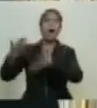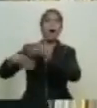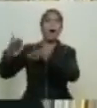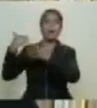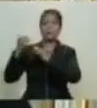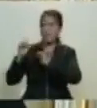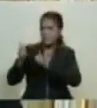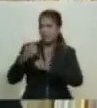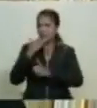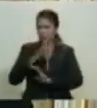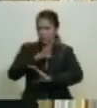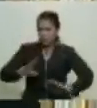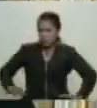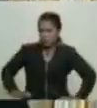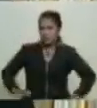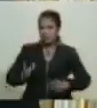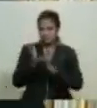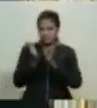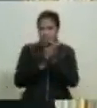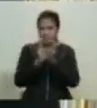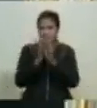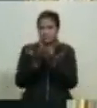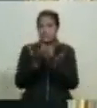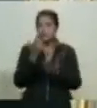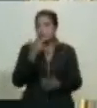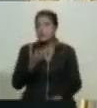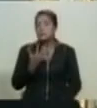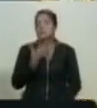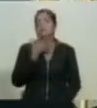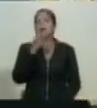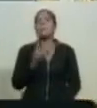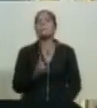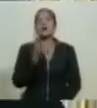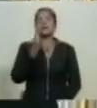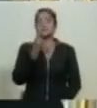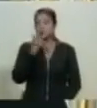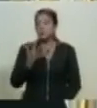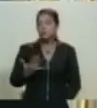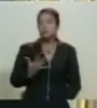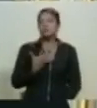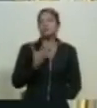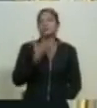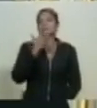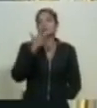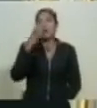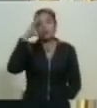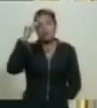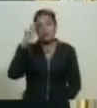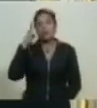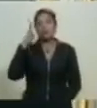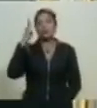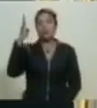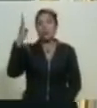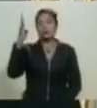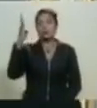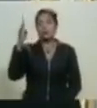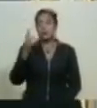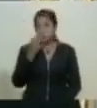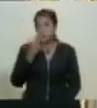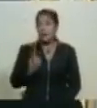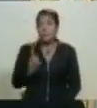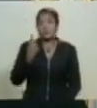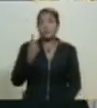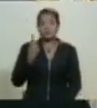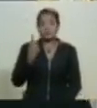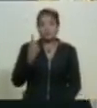el cristianismo desde que el hombre respiró por primera vez el aliento de Dios desde que el hombre tuvo por